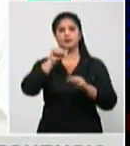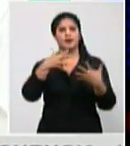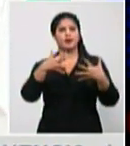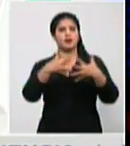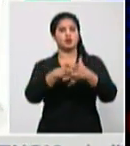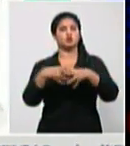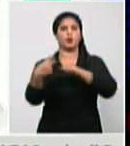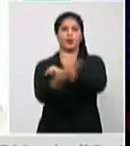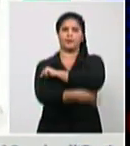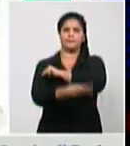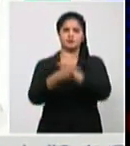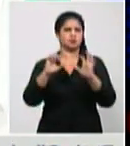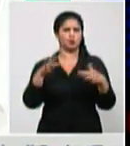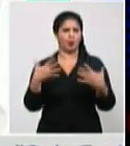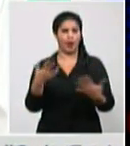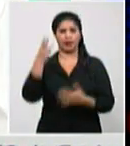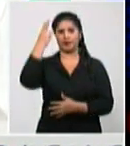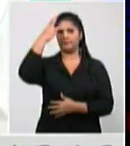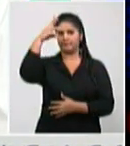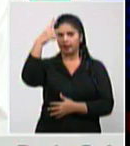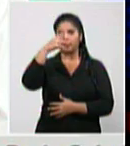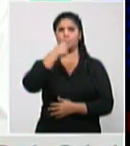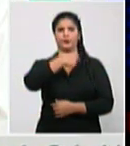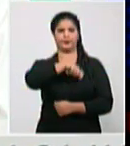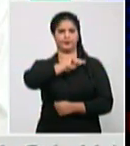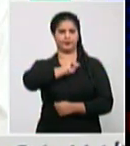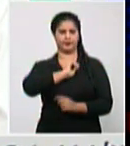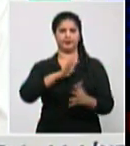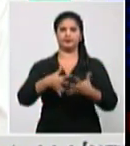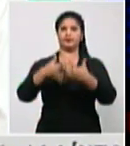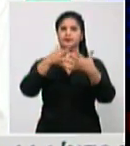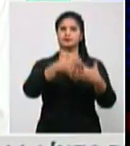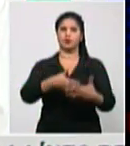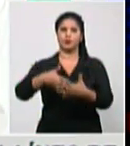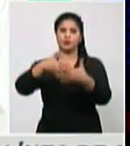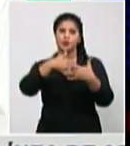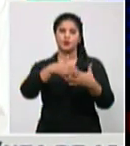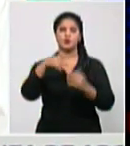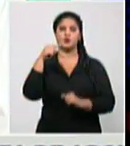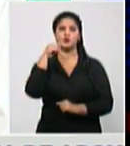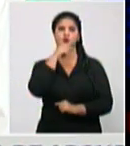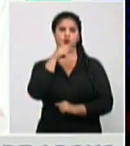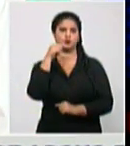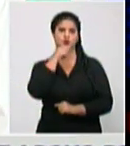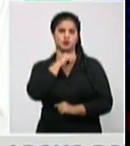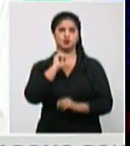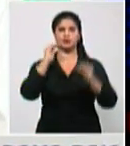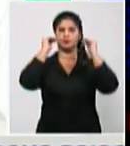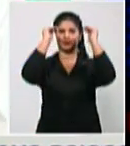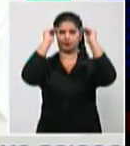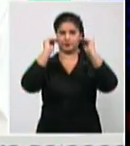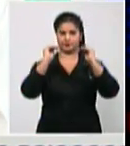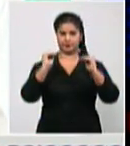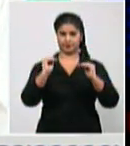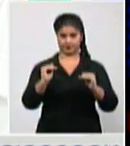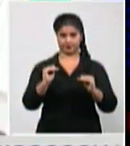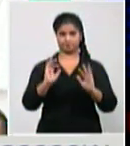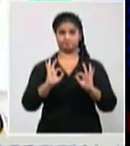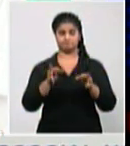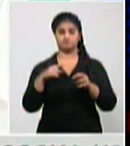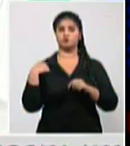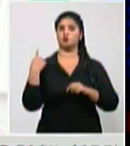de México tal vez España Estados Unidos Rusia eh hemos estado al tanto también